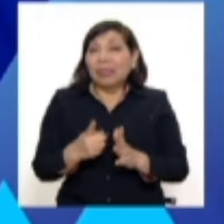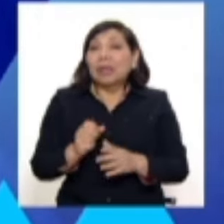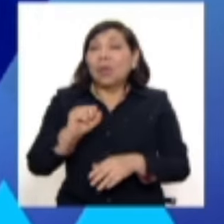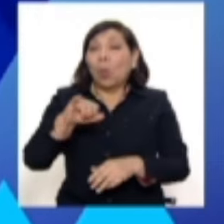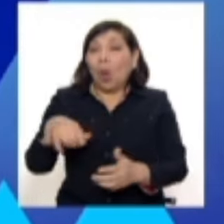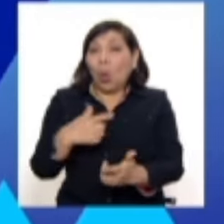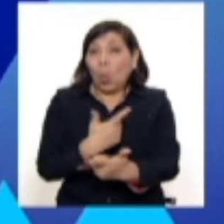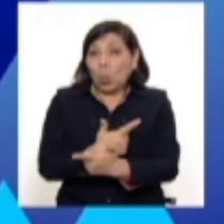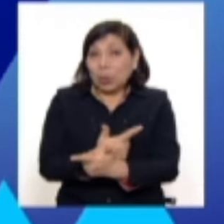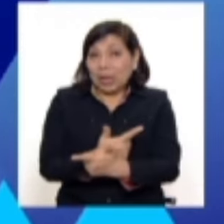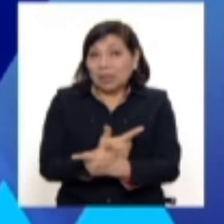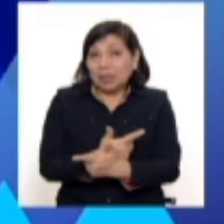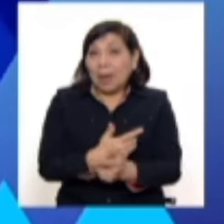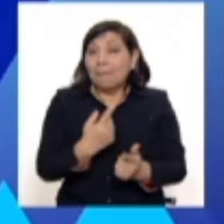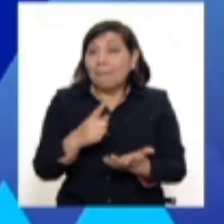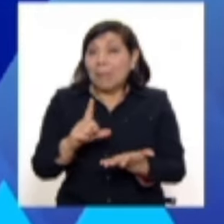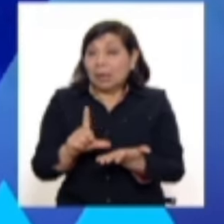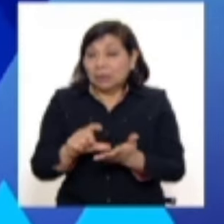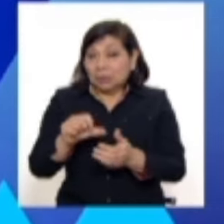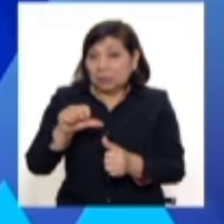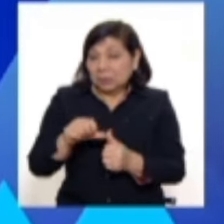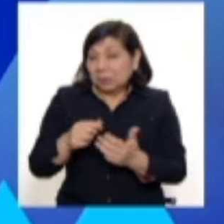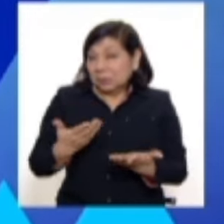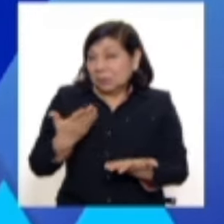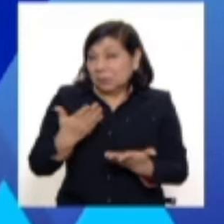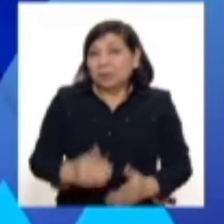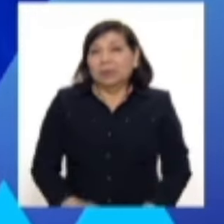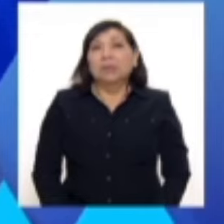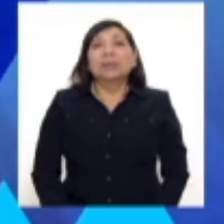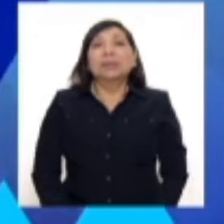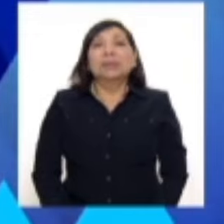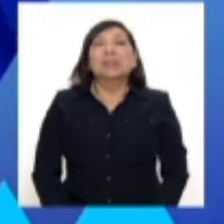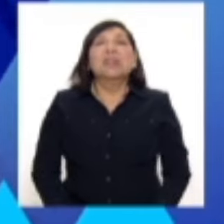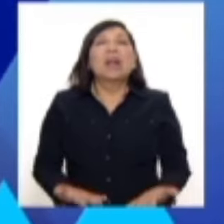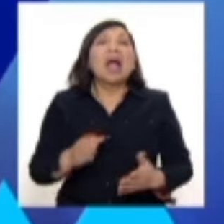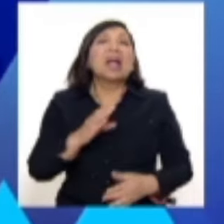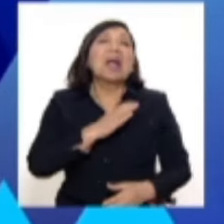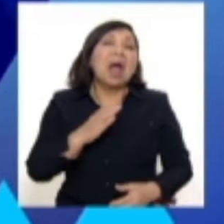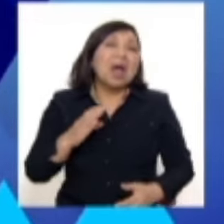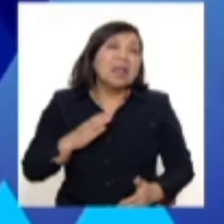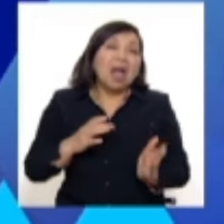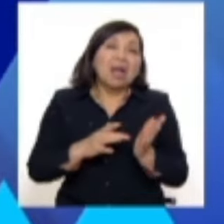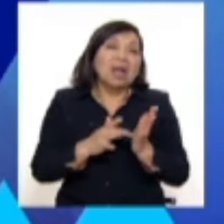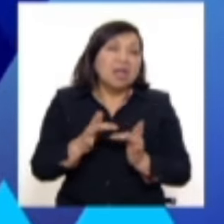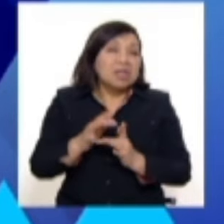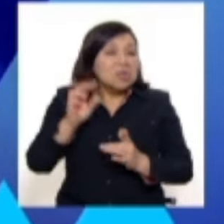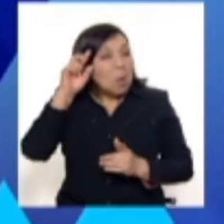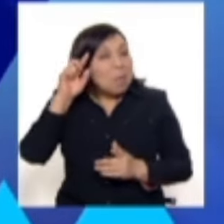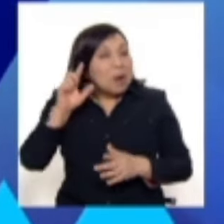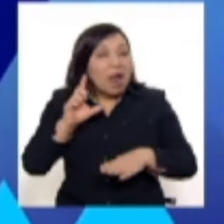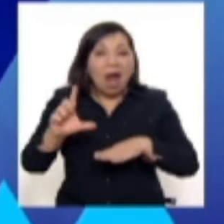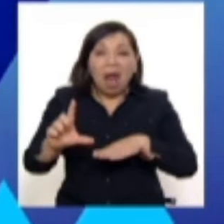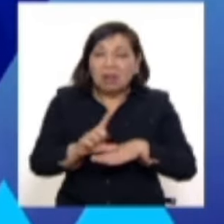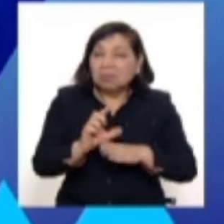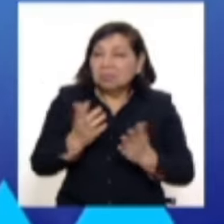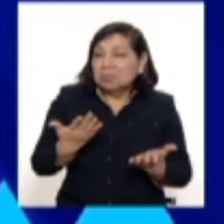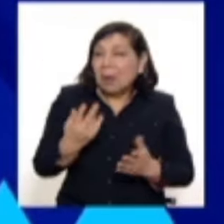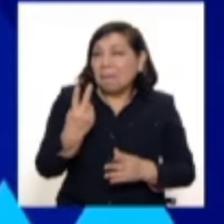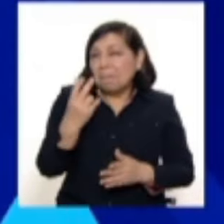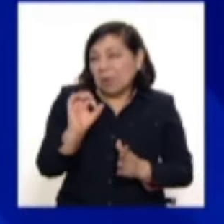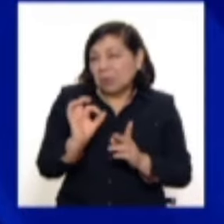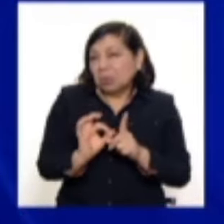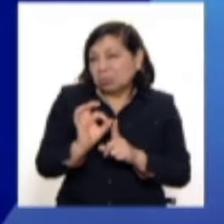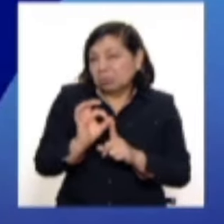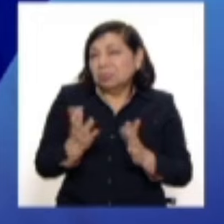Juan de Lurigancho, mientras que para Lima Centro, Lima Oeste, El Callao, Jesús María, Lince, temperaturas de